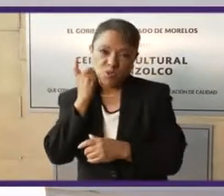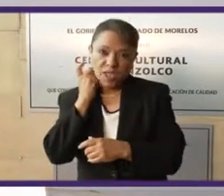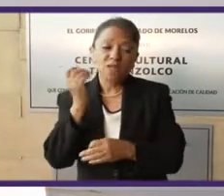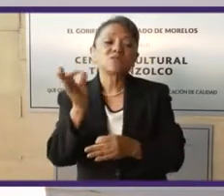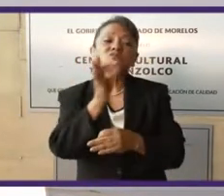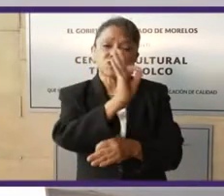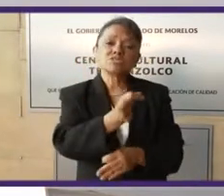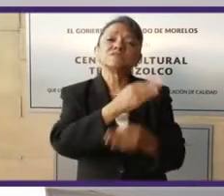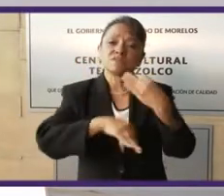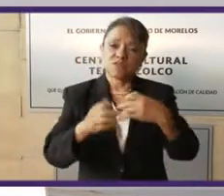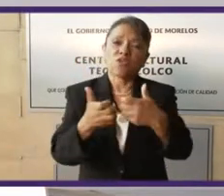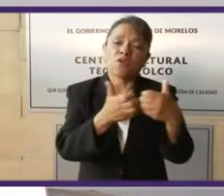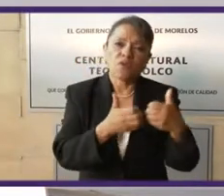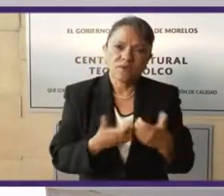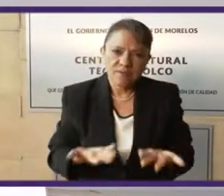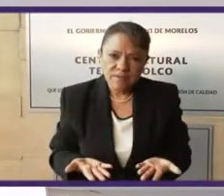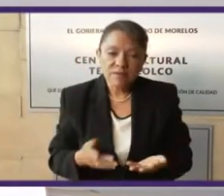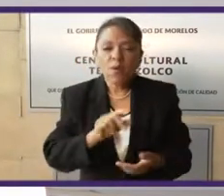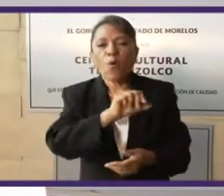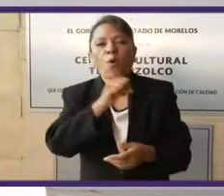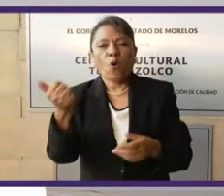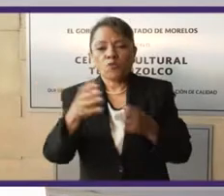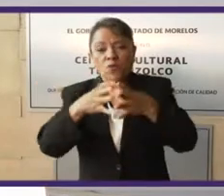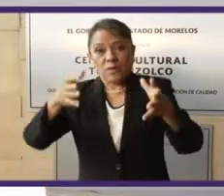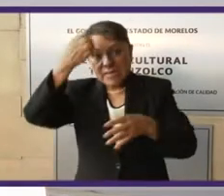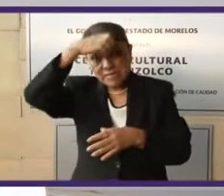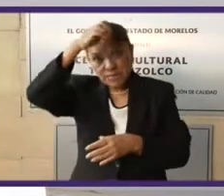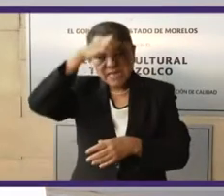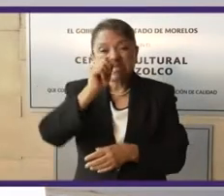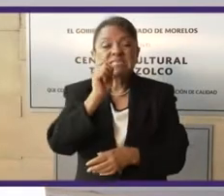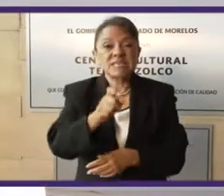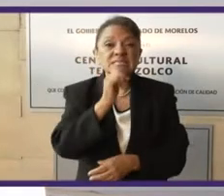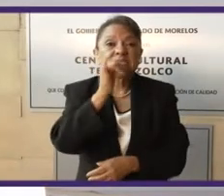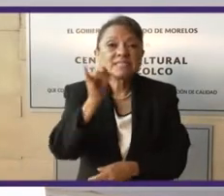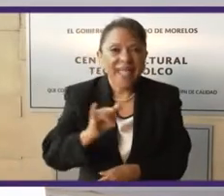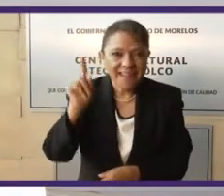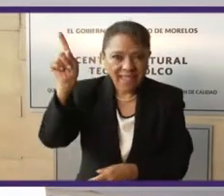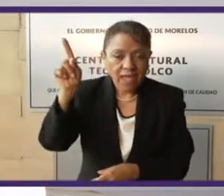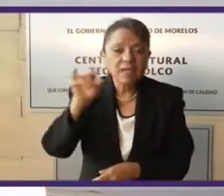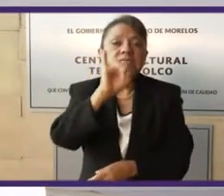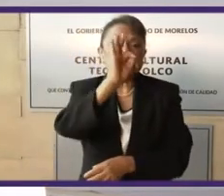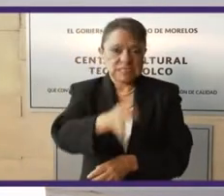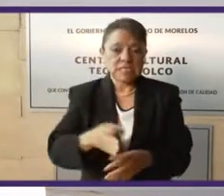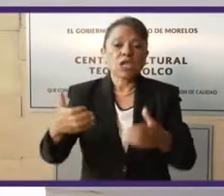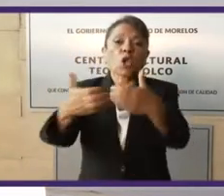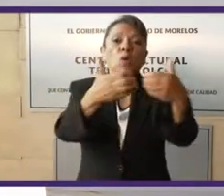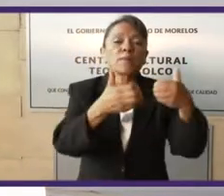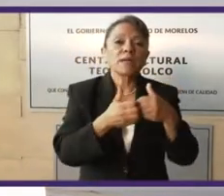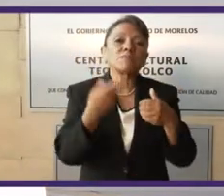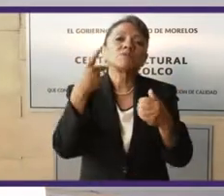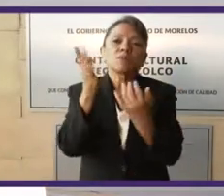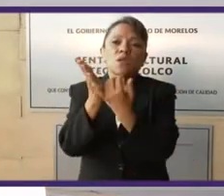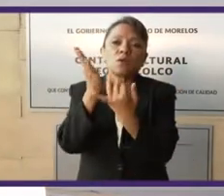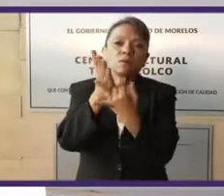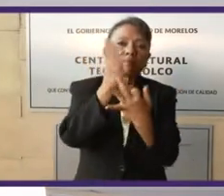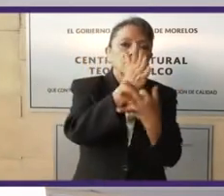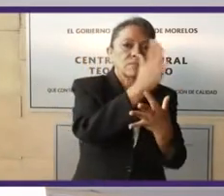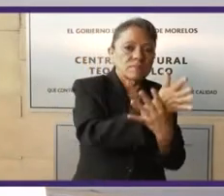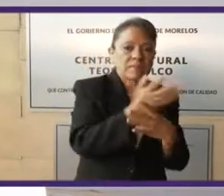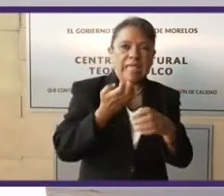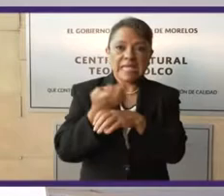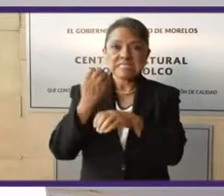una amplia experiencia que muchos de aquí conocen, que es la italiana, que es cooperamos, pero nos dividimos a pedazos el Estado.